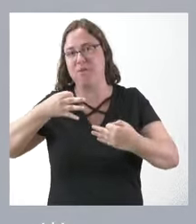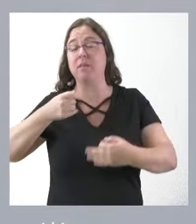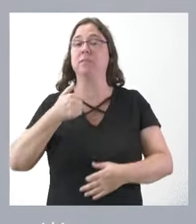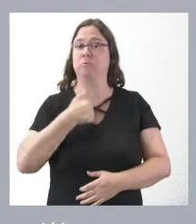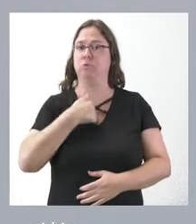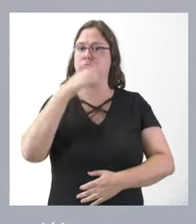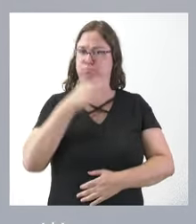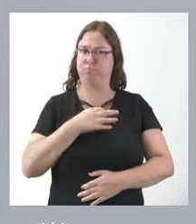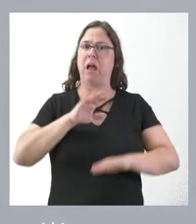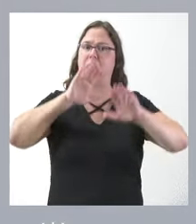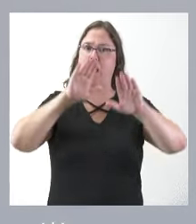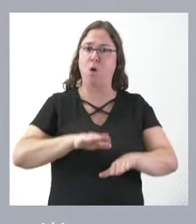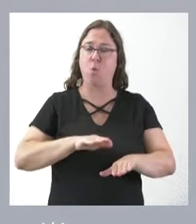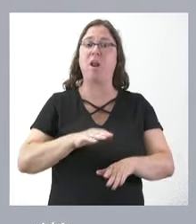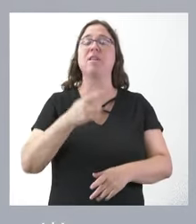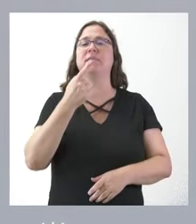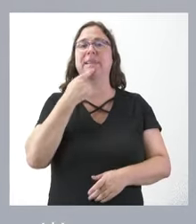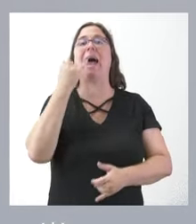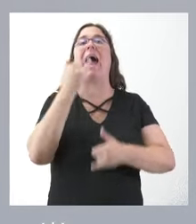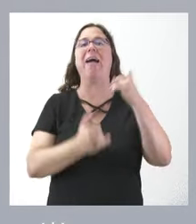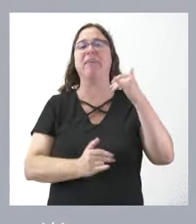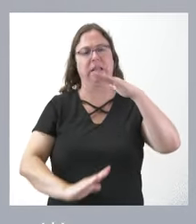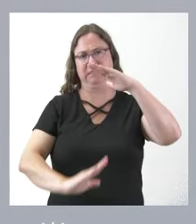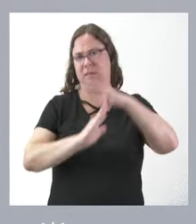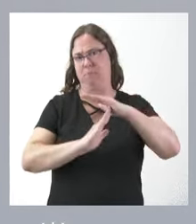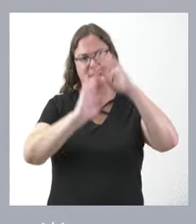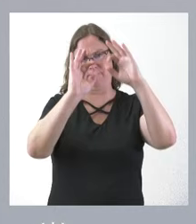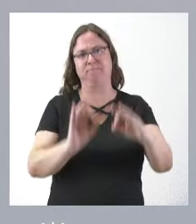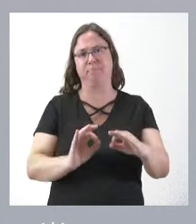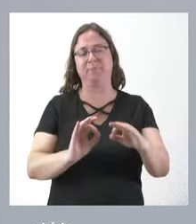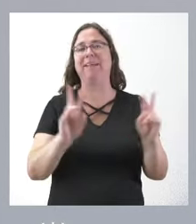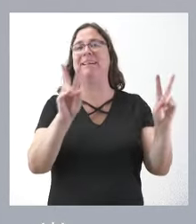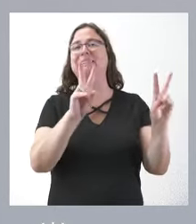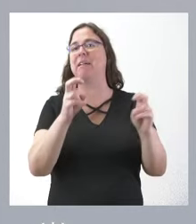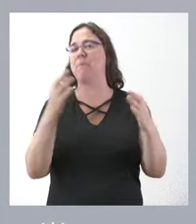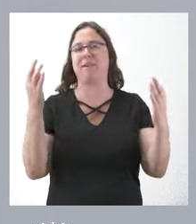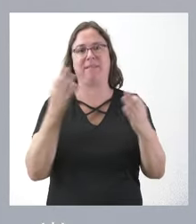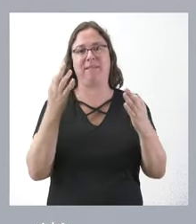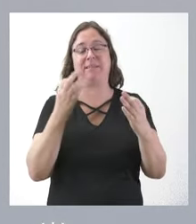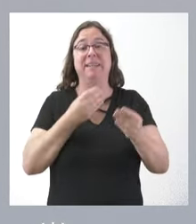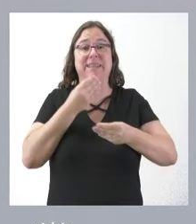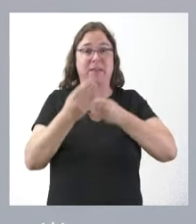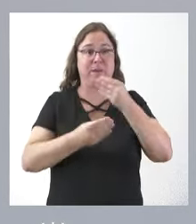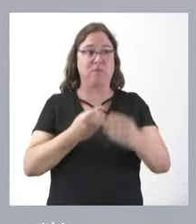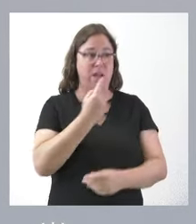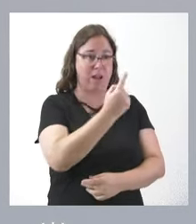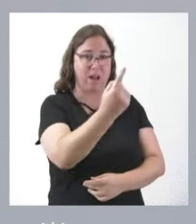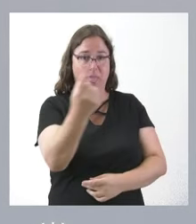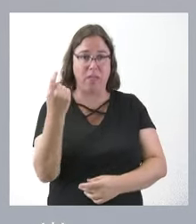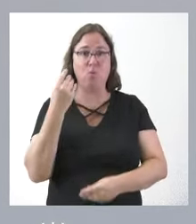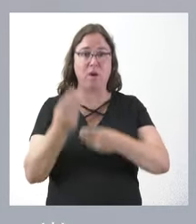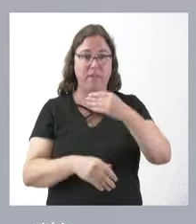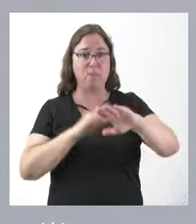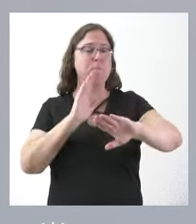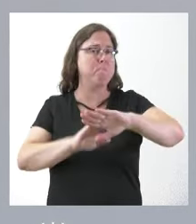de acuerdo en que al final esto se va a parar. La cuestión es qué vamos a hacer cada uno de nosotros para que esto se pare.